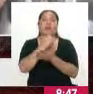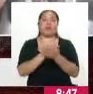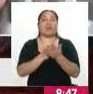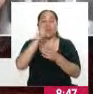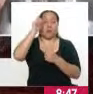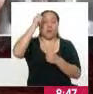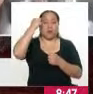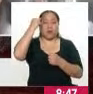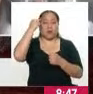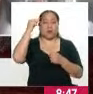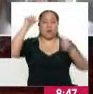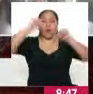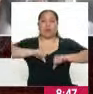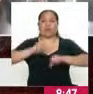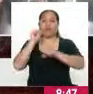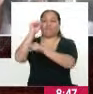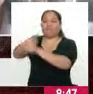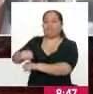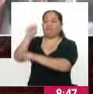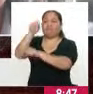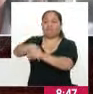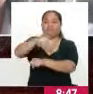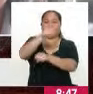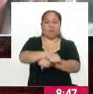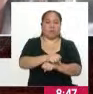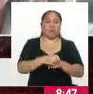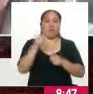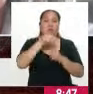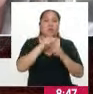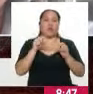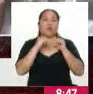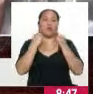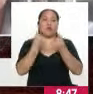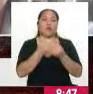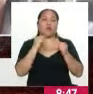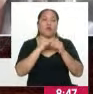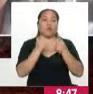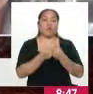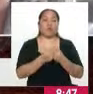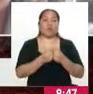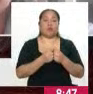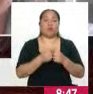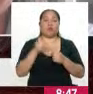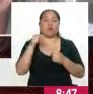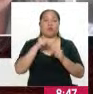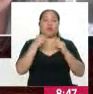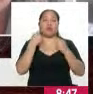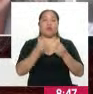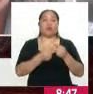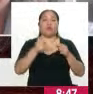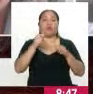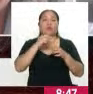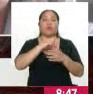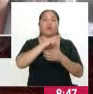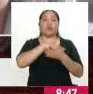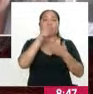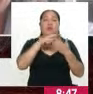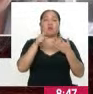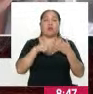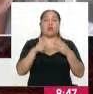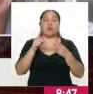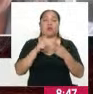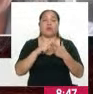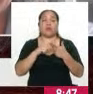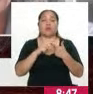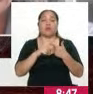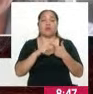suelen ser derrotados por movimientos regionales, por los llamados movimientos regionales. En segundo lugar,